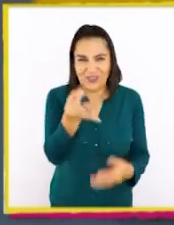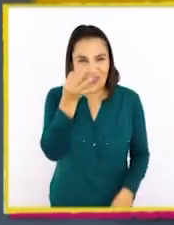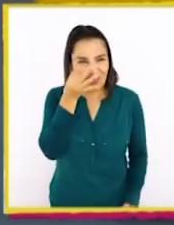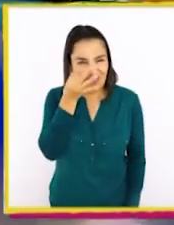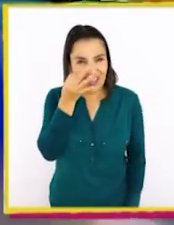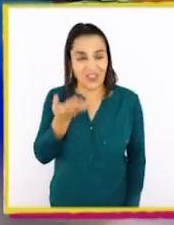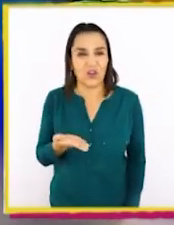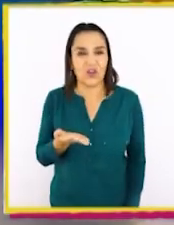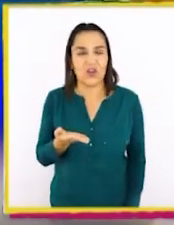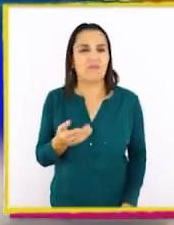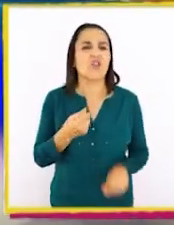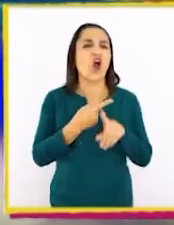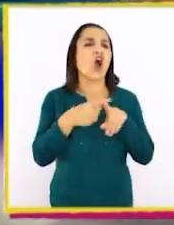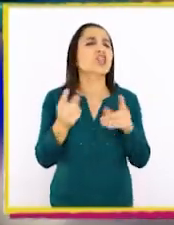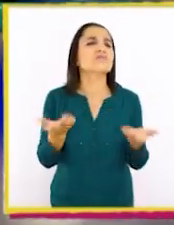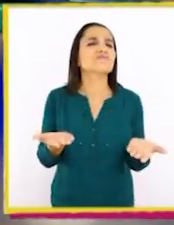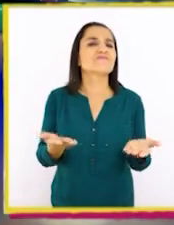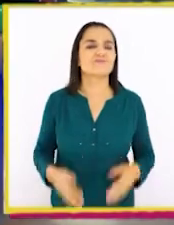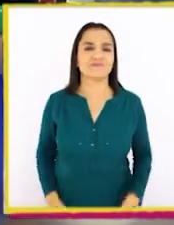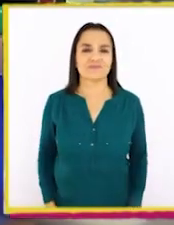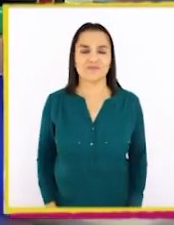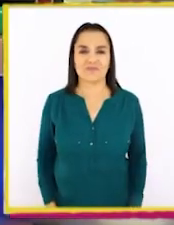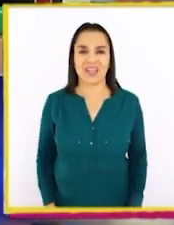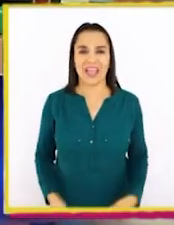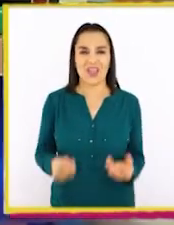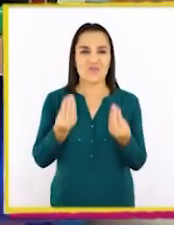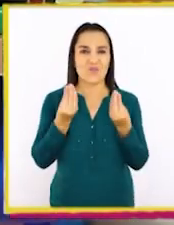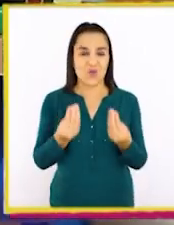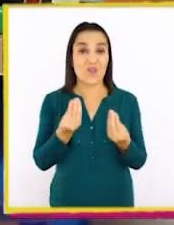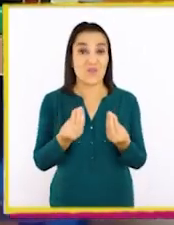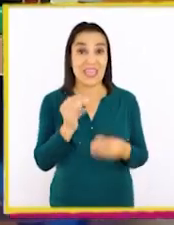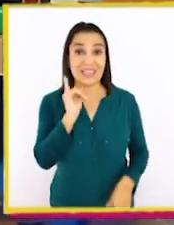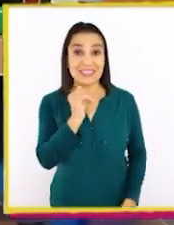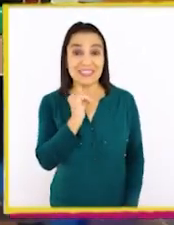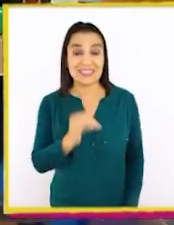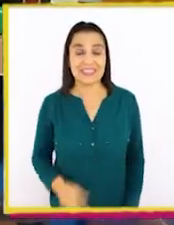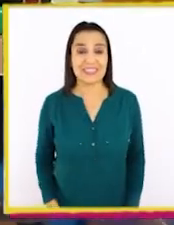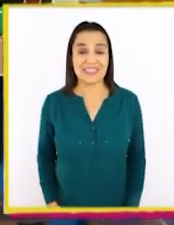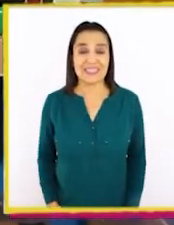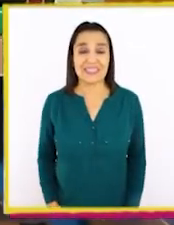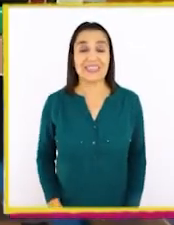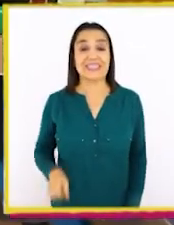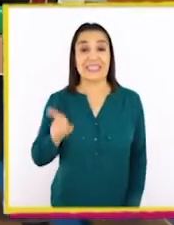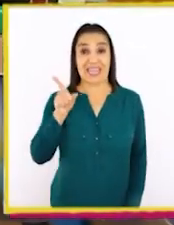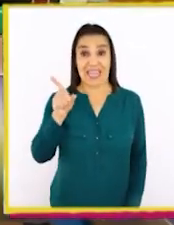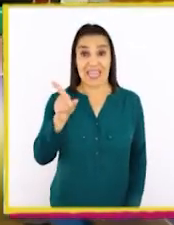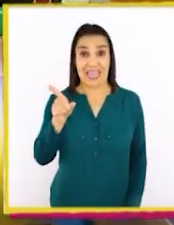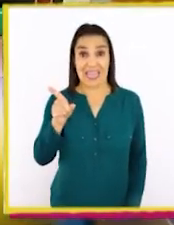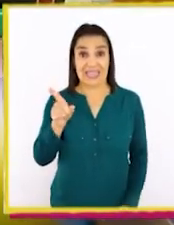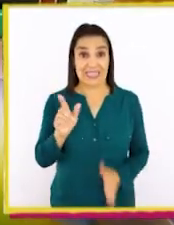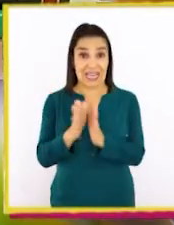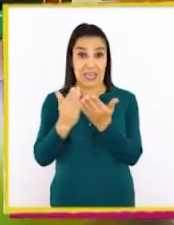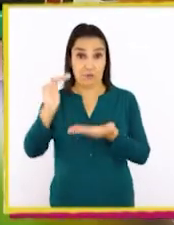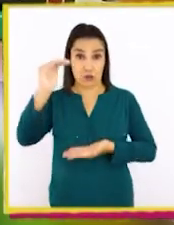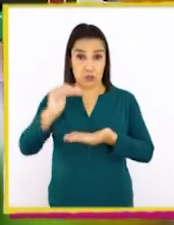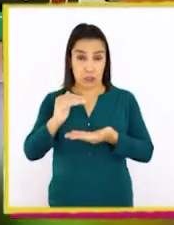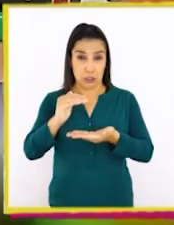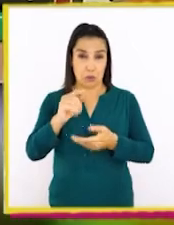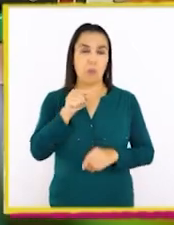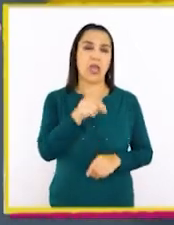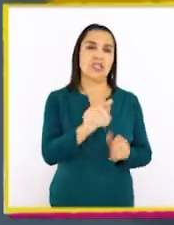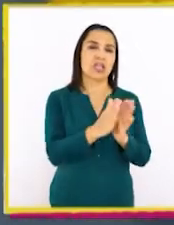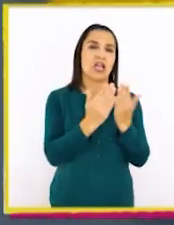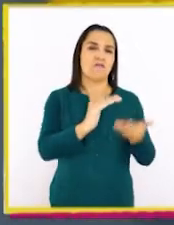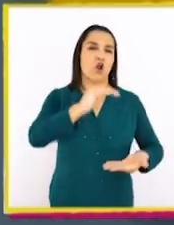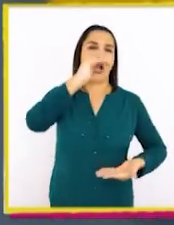observadores. ¿Qué más? ¡Muy bien! ¡Claro! Este es más chico y este es más grande.